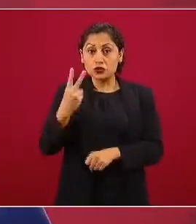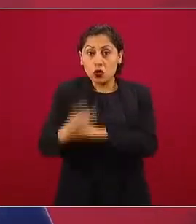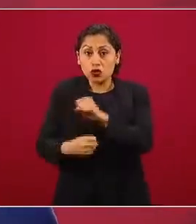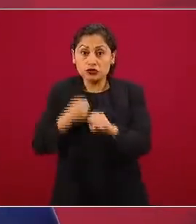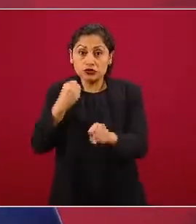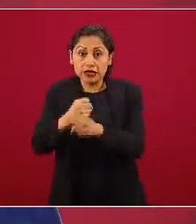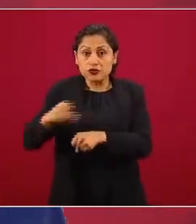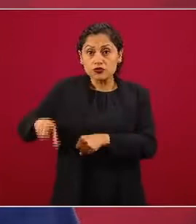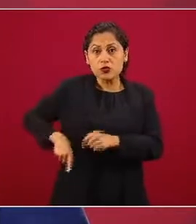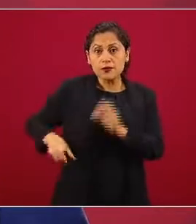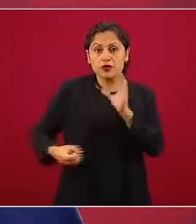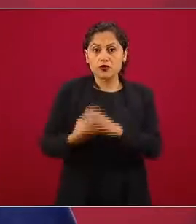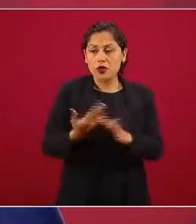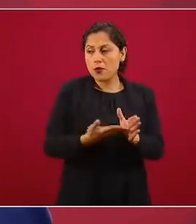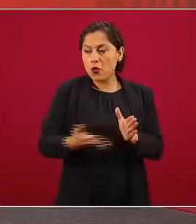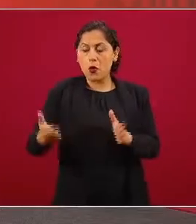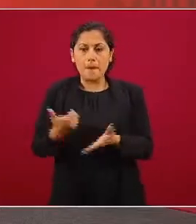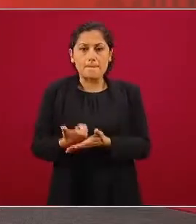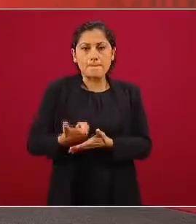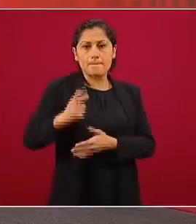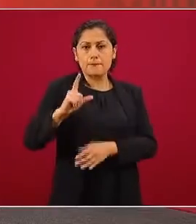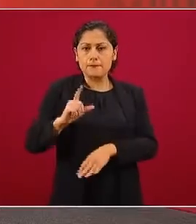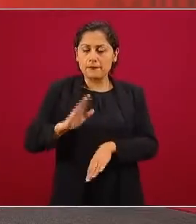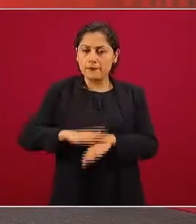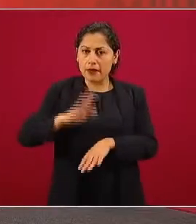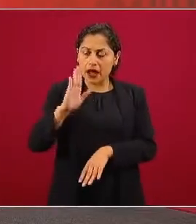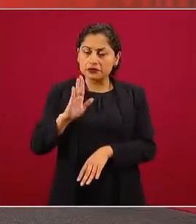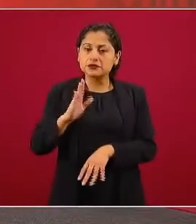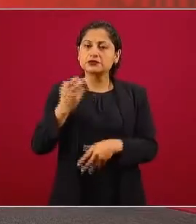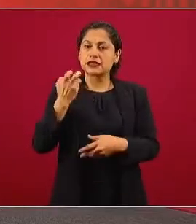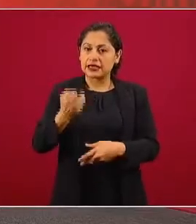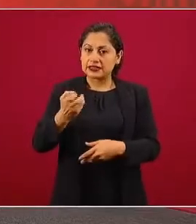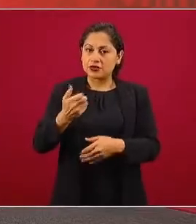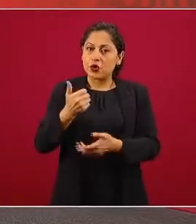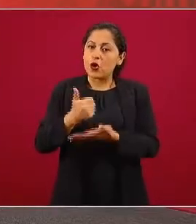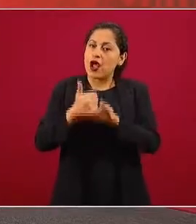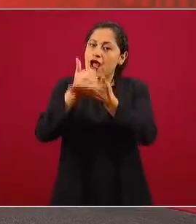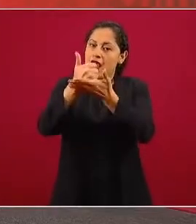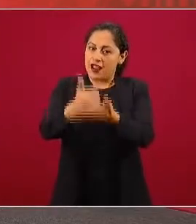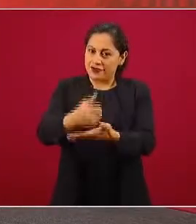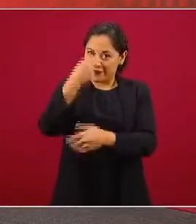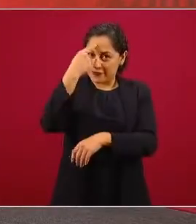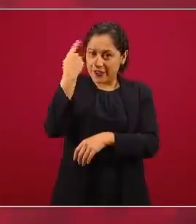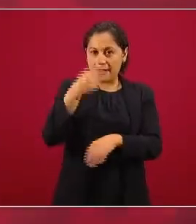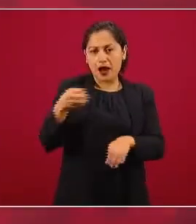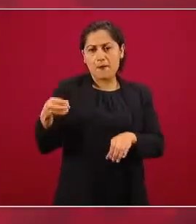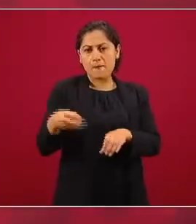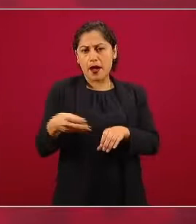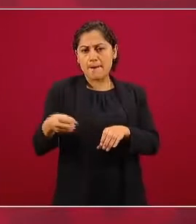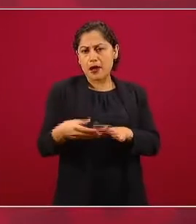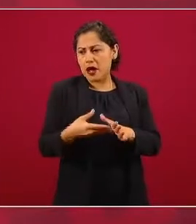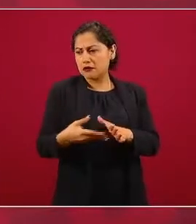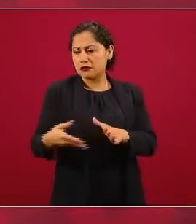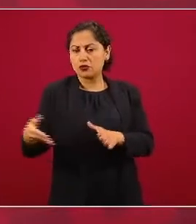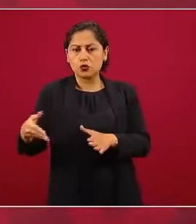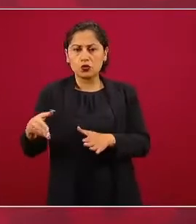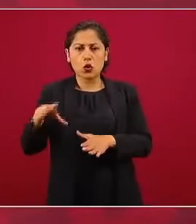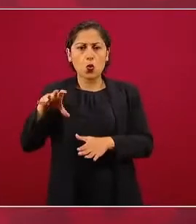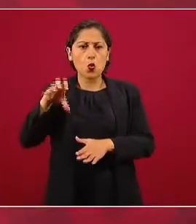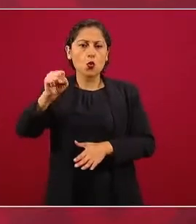es lo que va a permitir que en el largo plazo entonces sí se alcance una pensión digna.